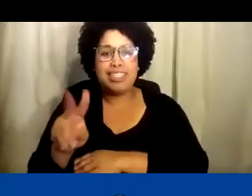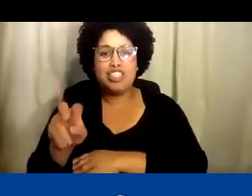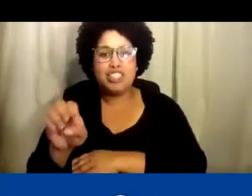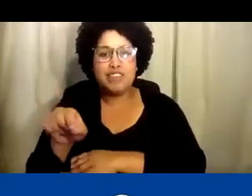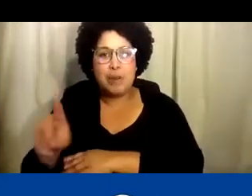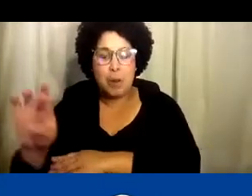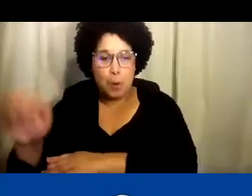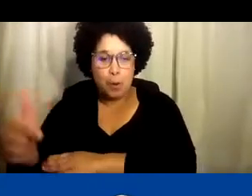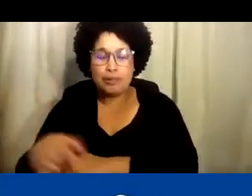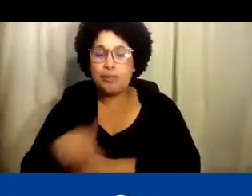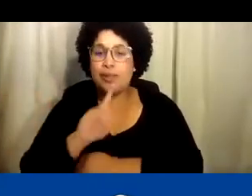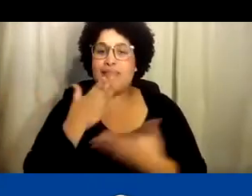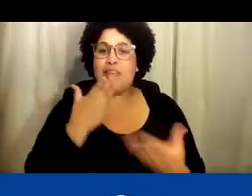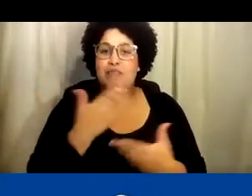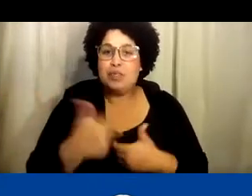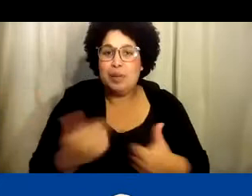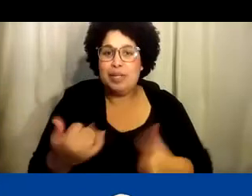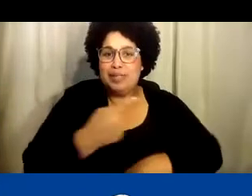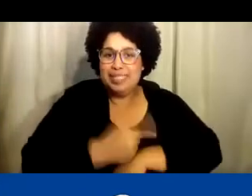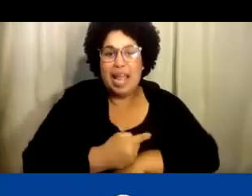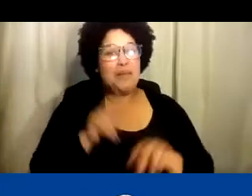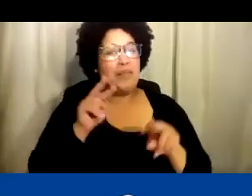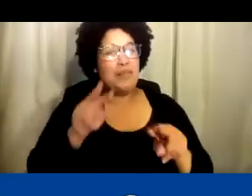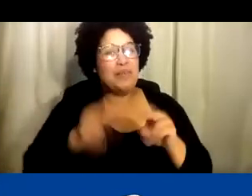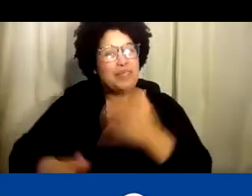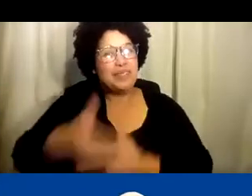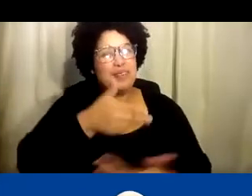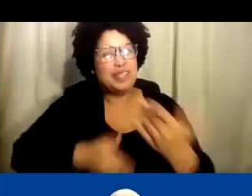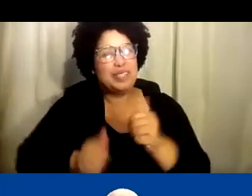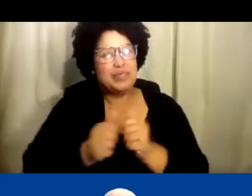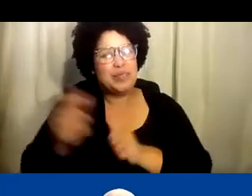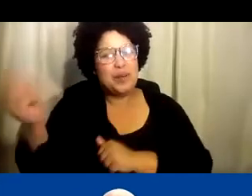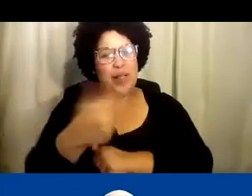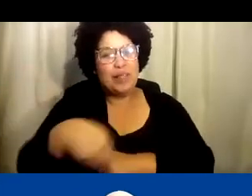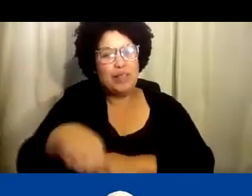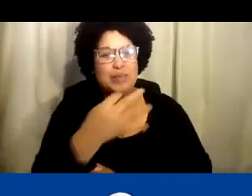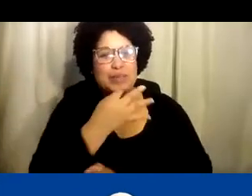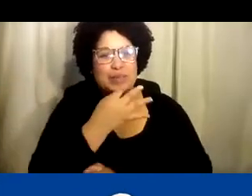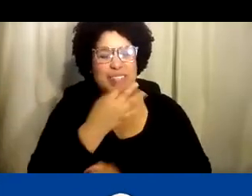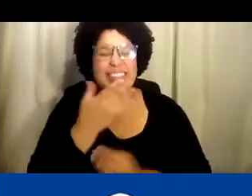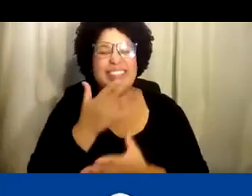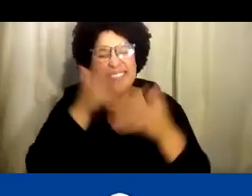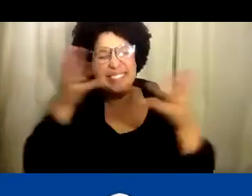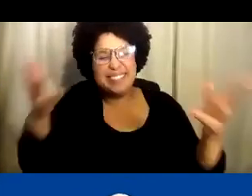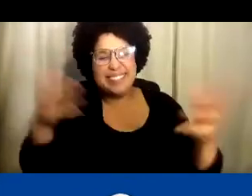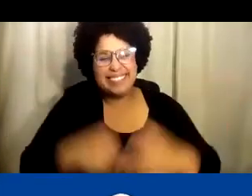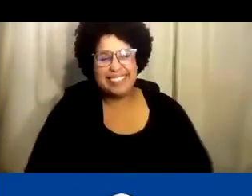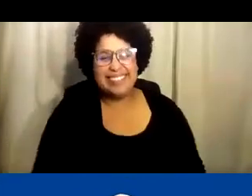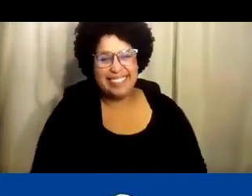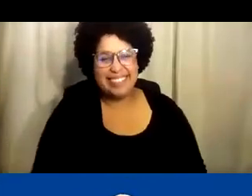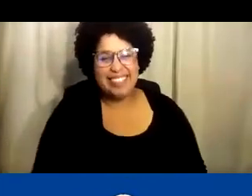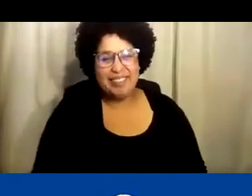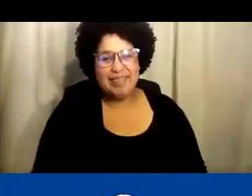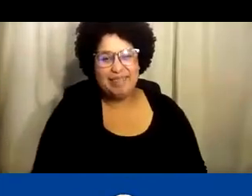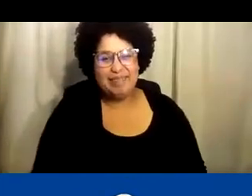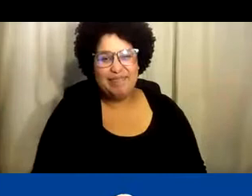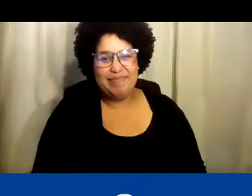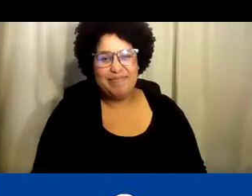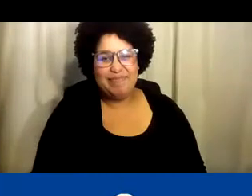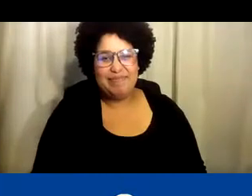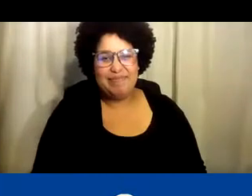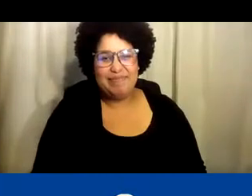el disabilitythrivenitiative.org. De nuevo, todo está disponible en el sitio web. Les agradecemos su participación el día de hoy y